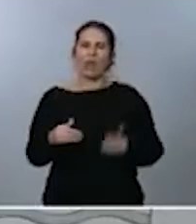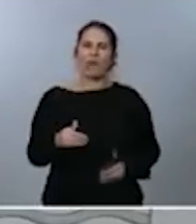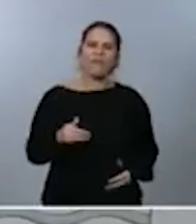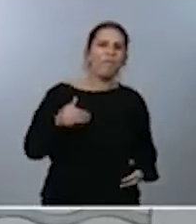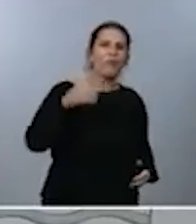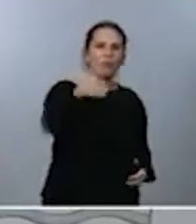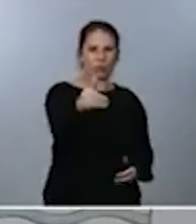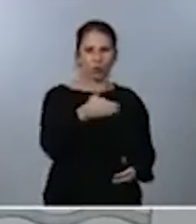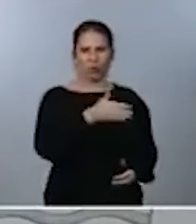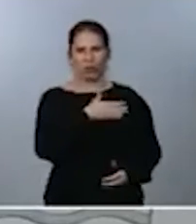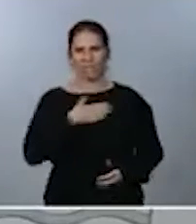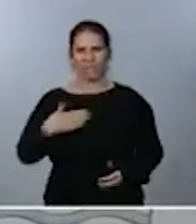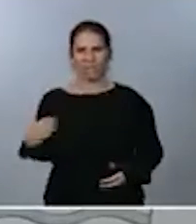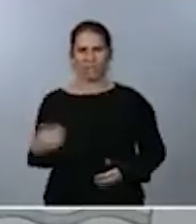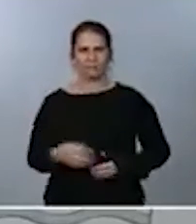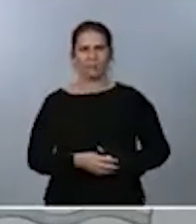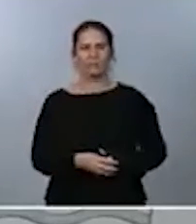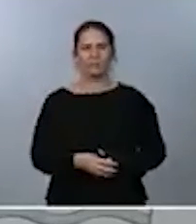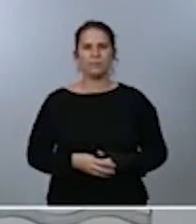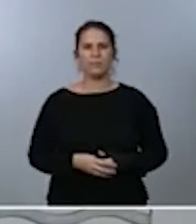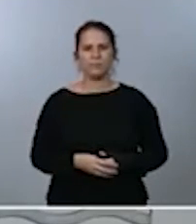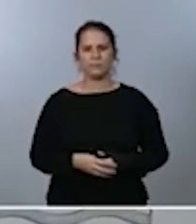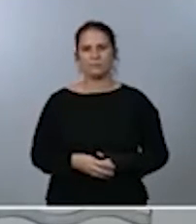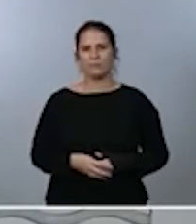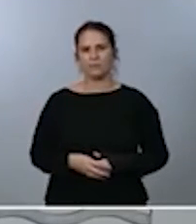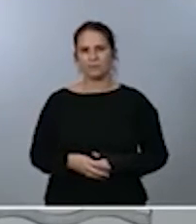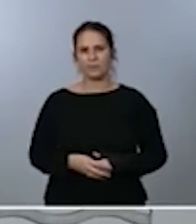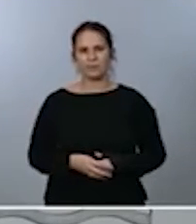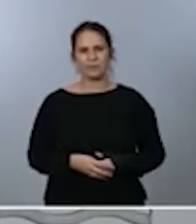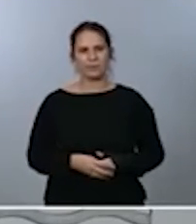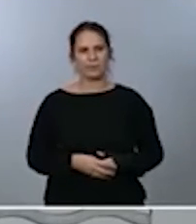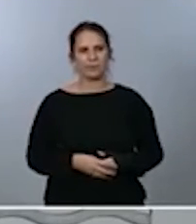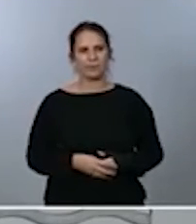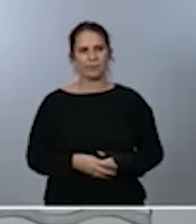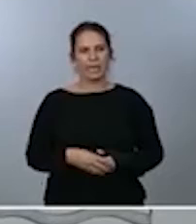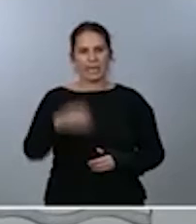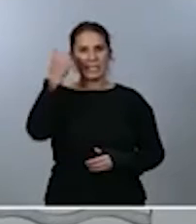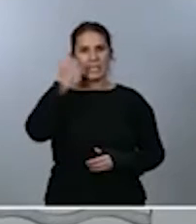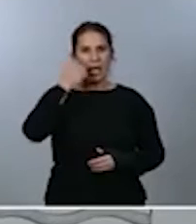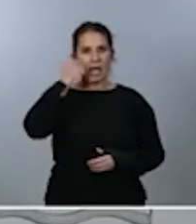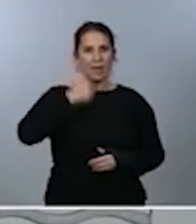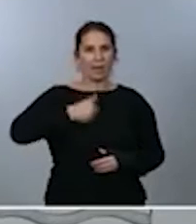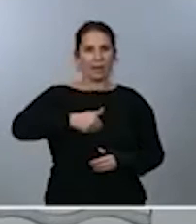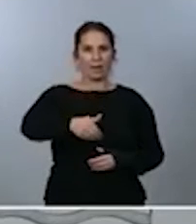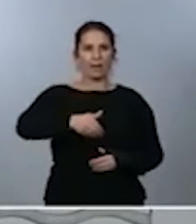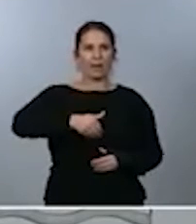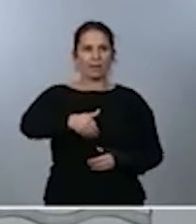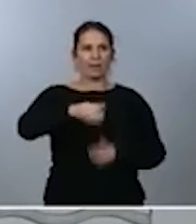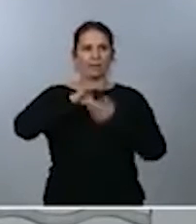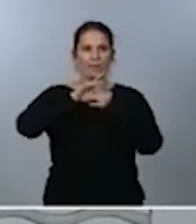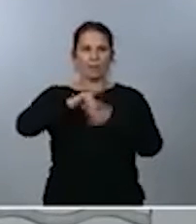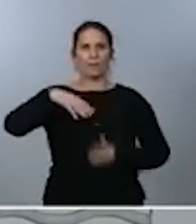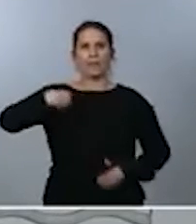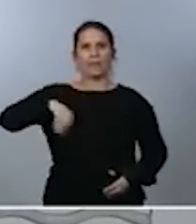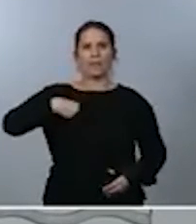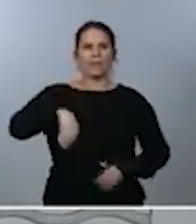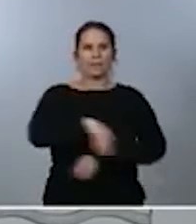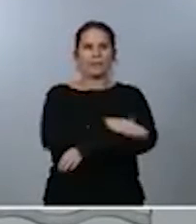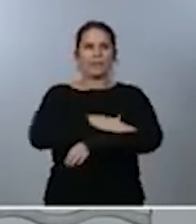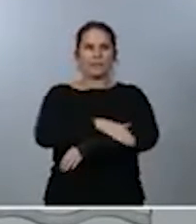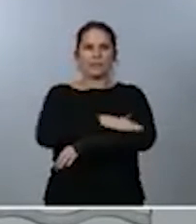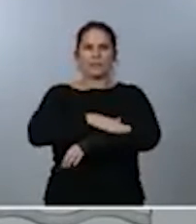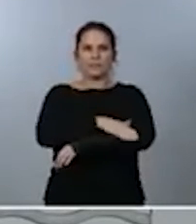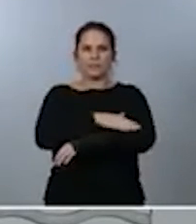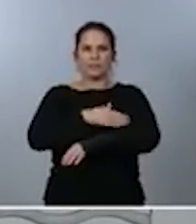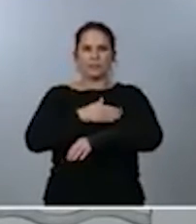nos aguardan. De la misma manera, decirles que el sábado, también en esta semana, el presidente del Gobierno va a ser